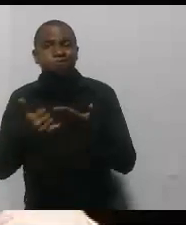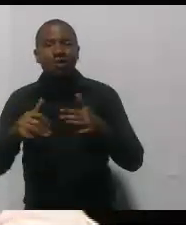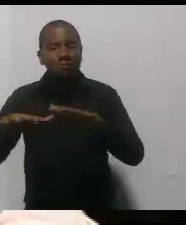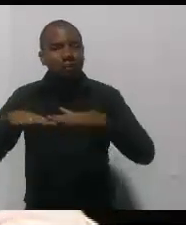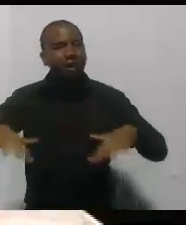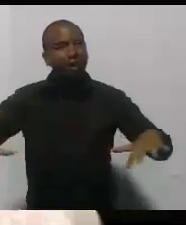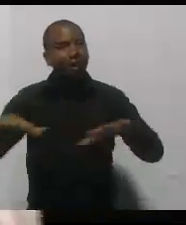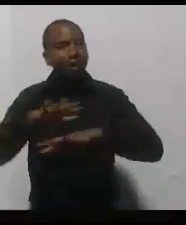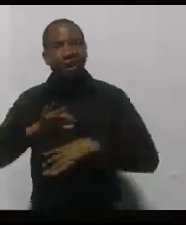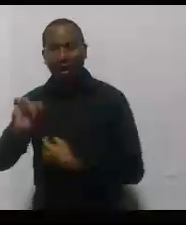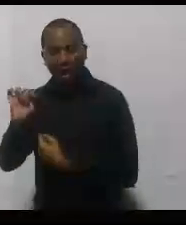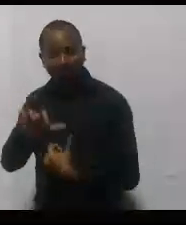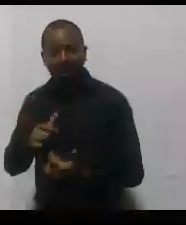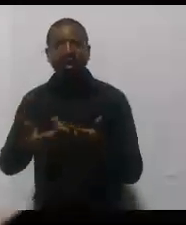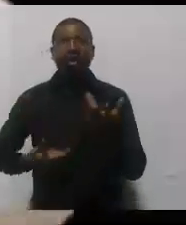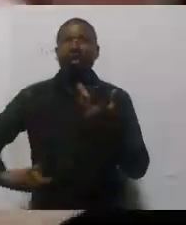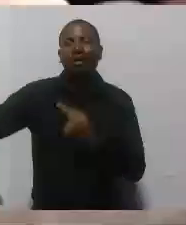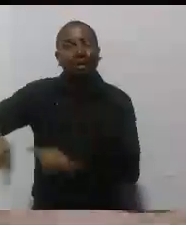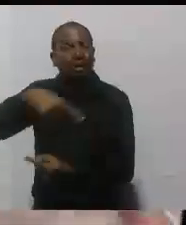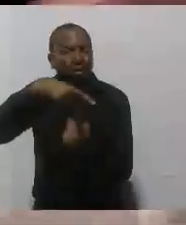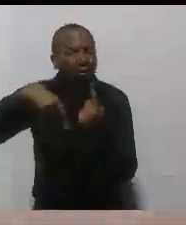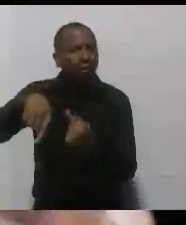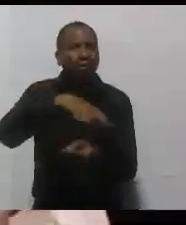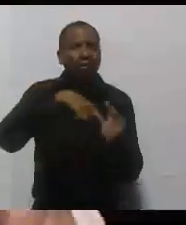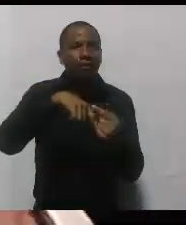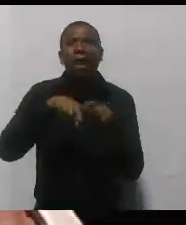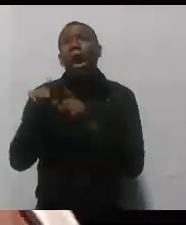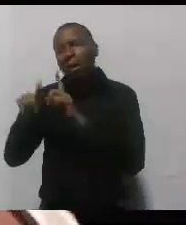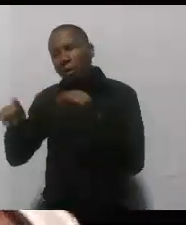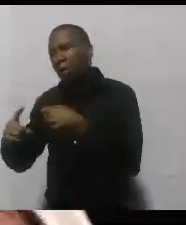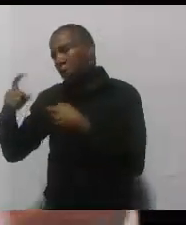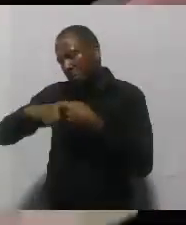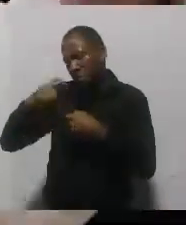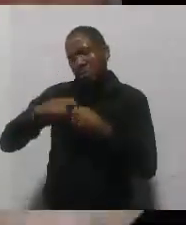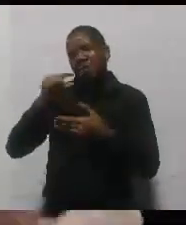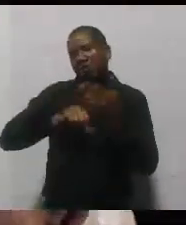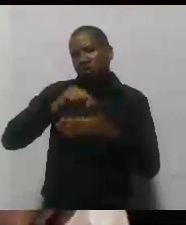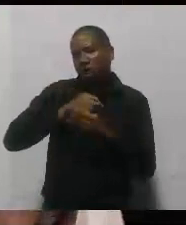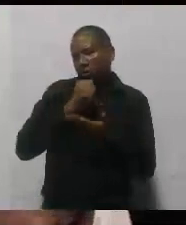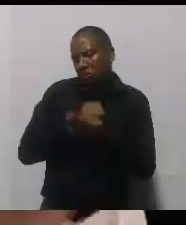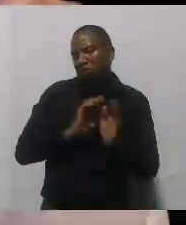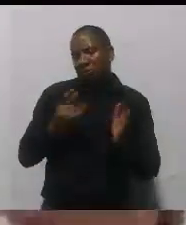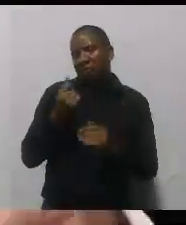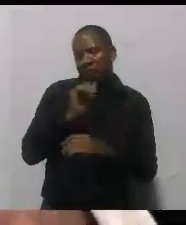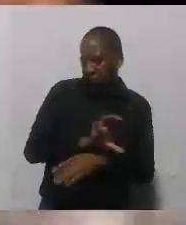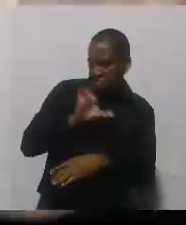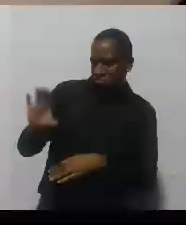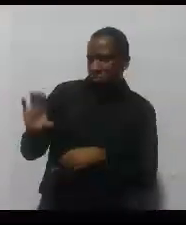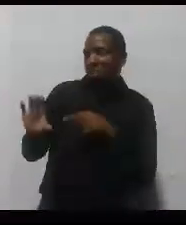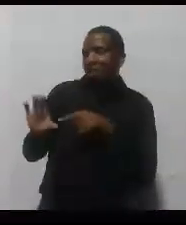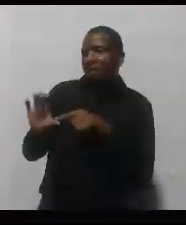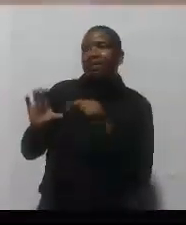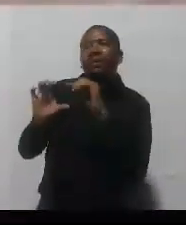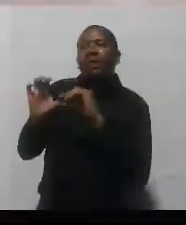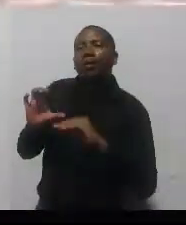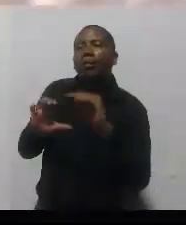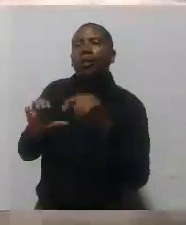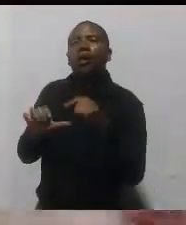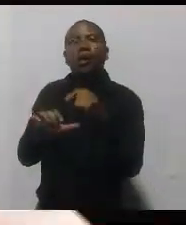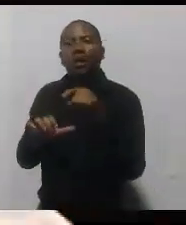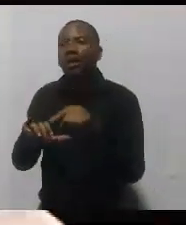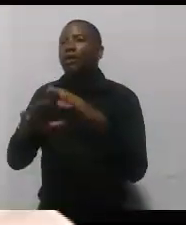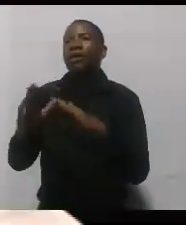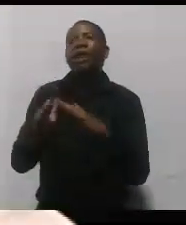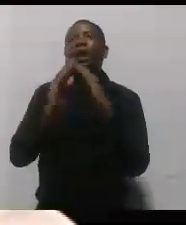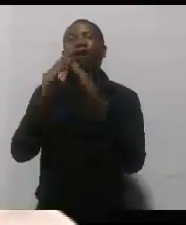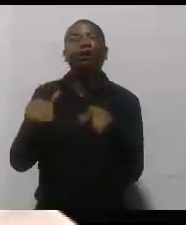barrio. Puede que solo sean unos cuantos los que trabajan en las cosas, pero entonces viene y se lo gasta donde la bodista que está